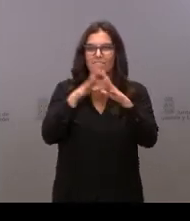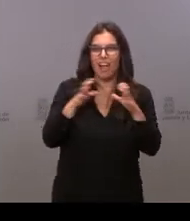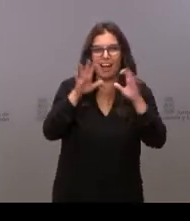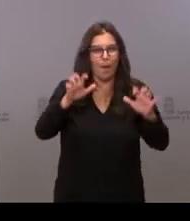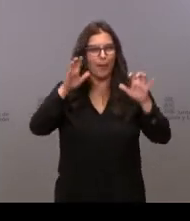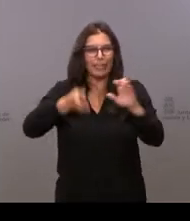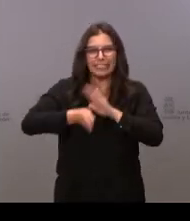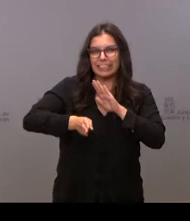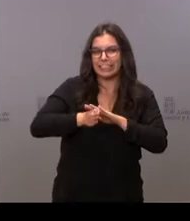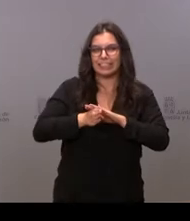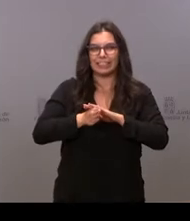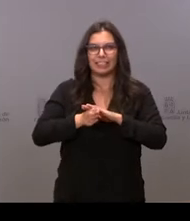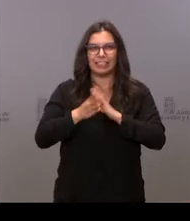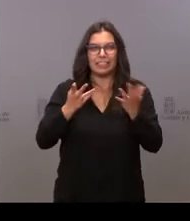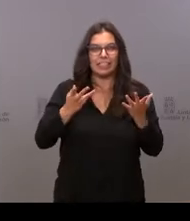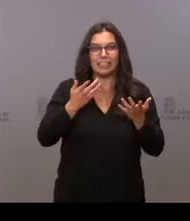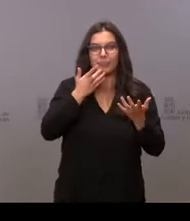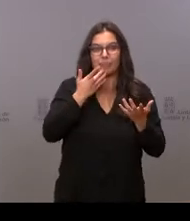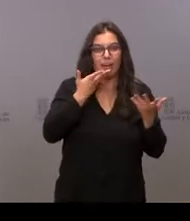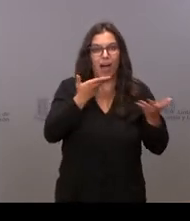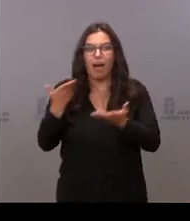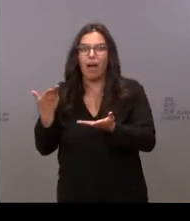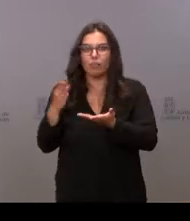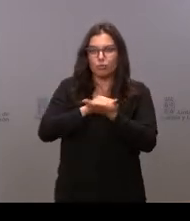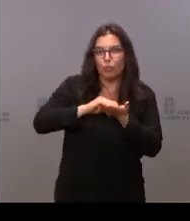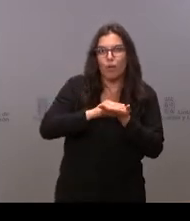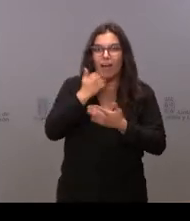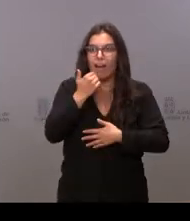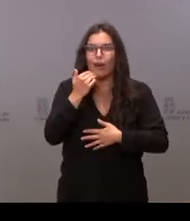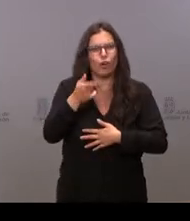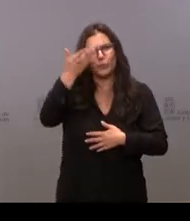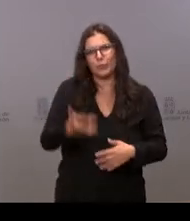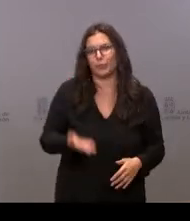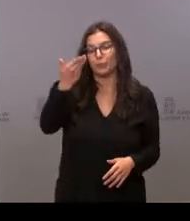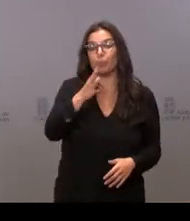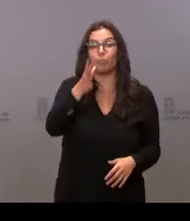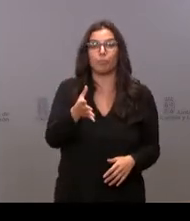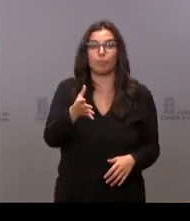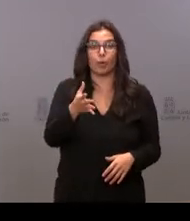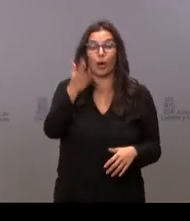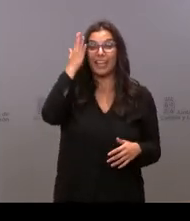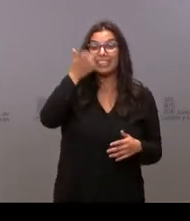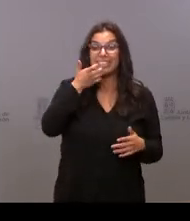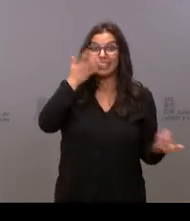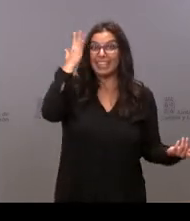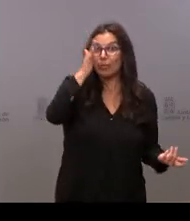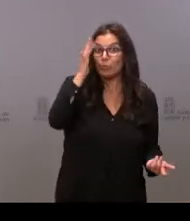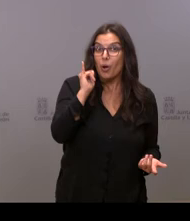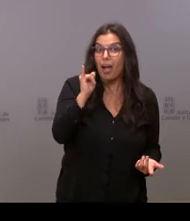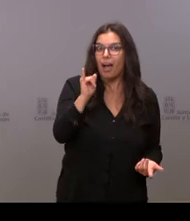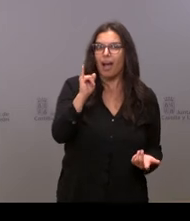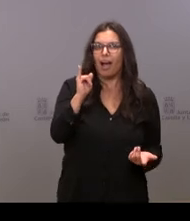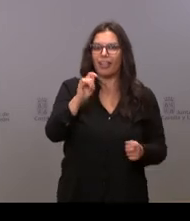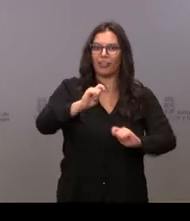remediar lo que puedas alrededor tuyo, me parece imprescindible, porque con la ilusión siempre estás